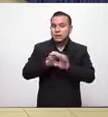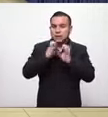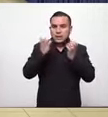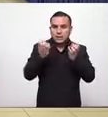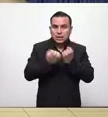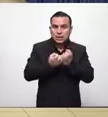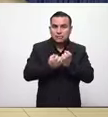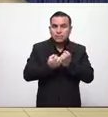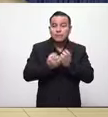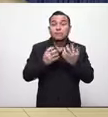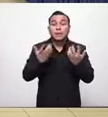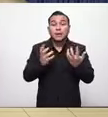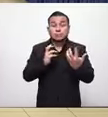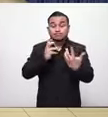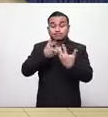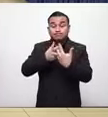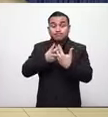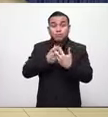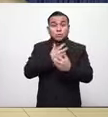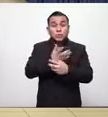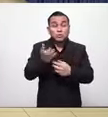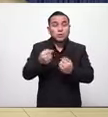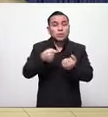adecuados para hacerle frente